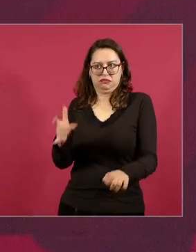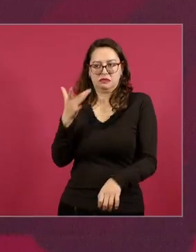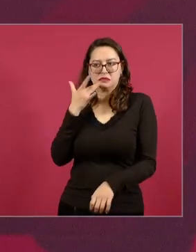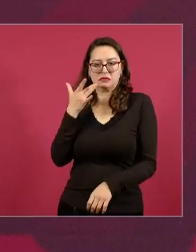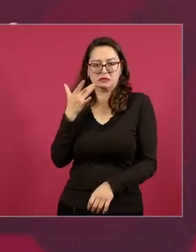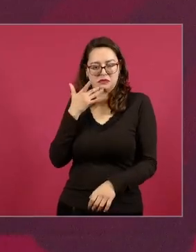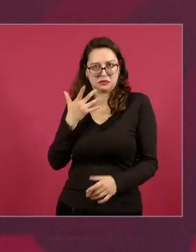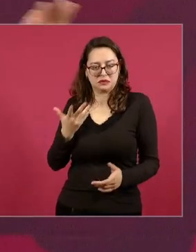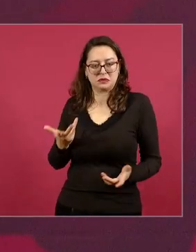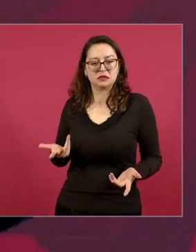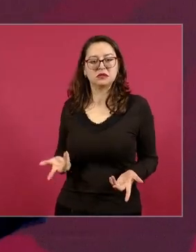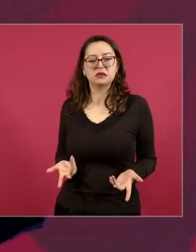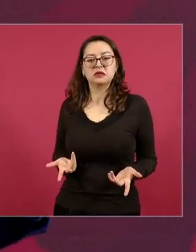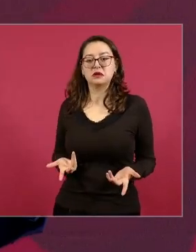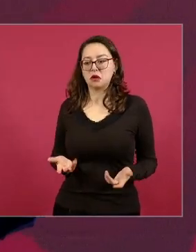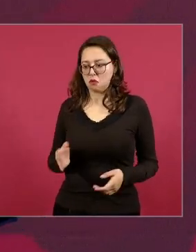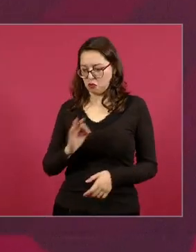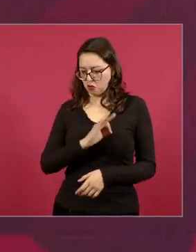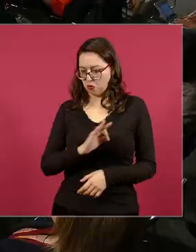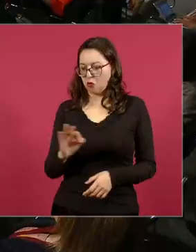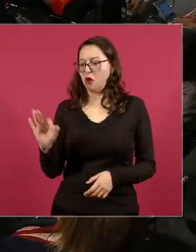y ya por qué no un Ferrari